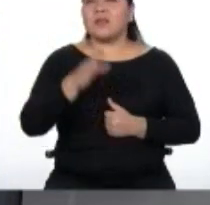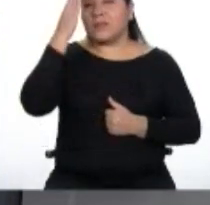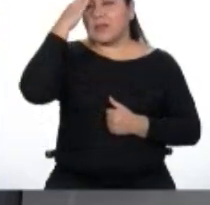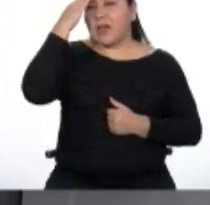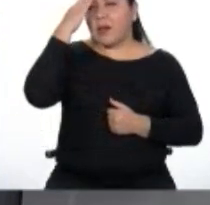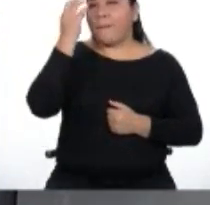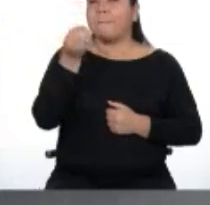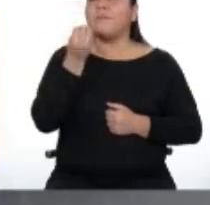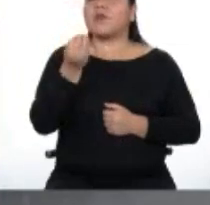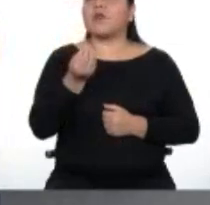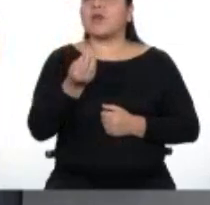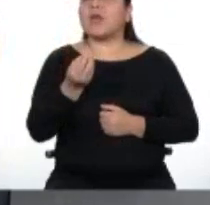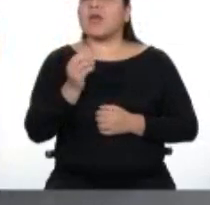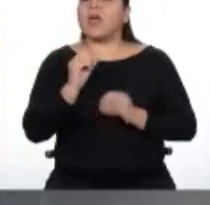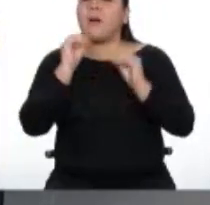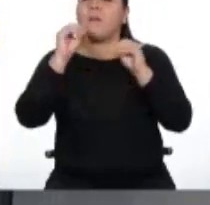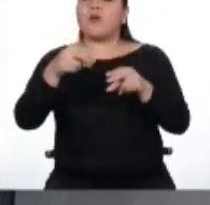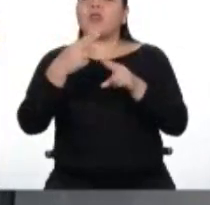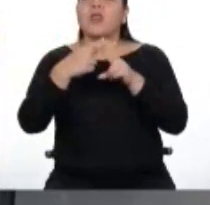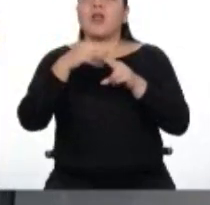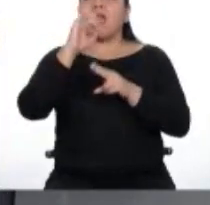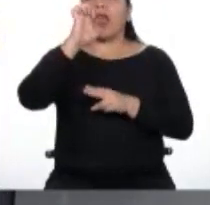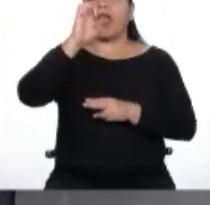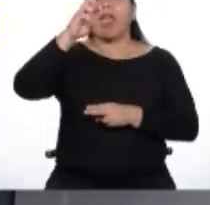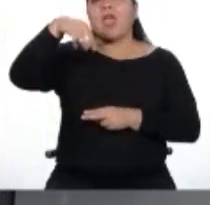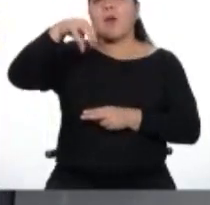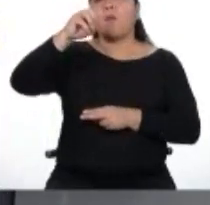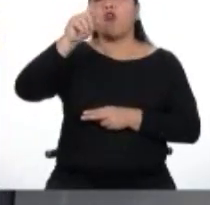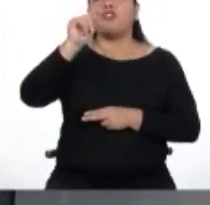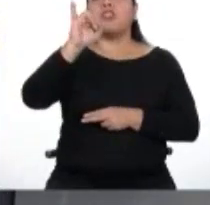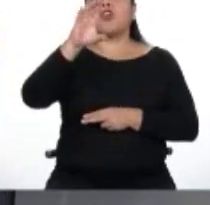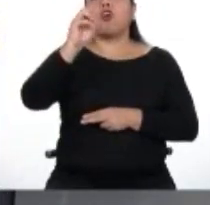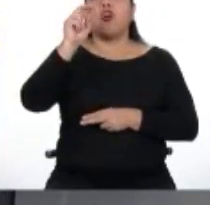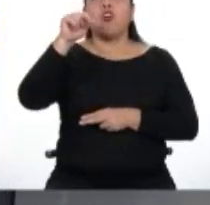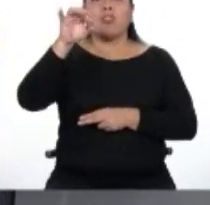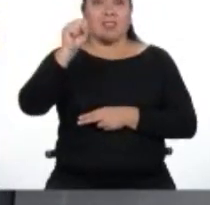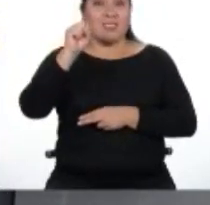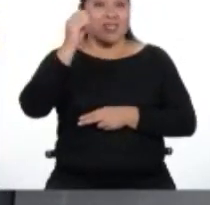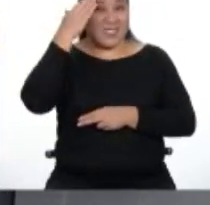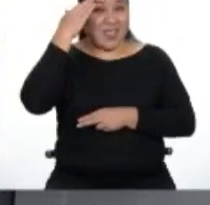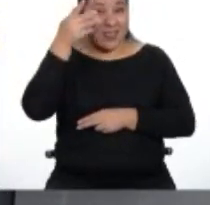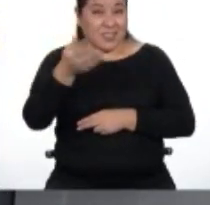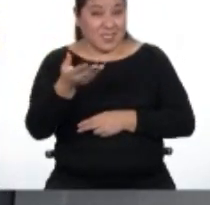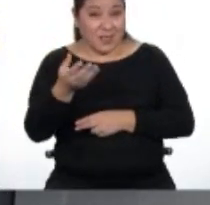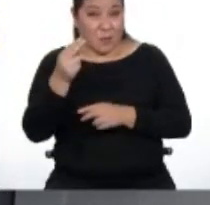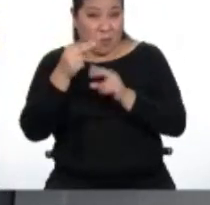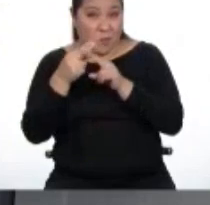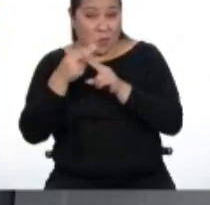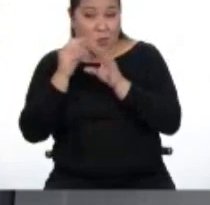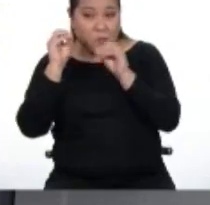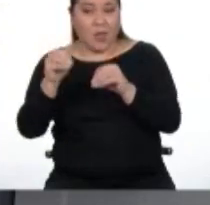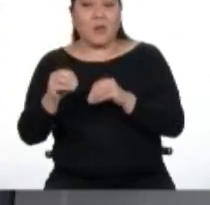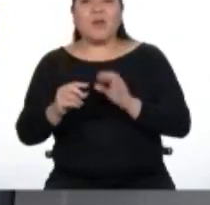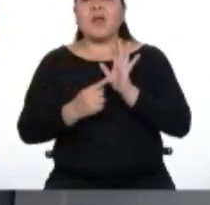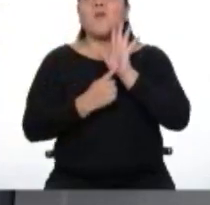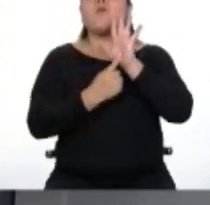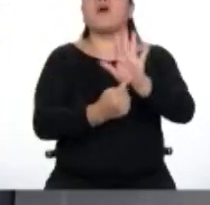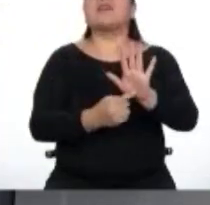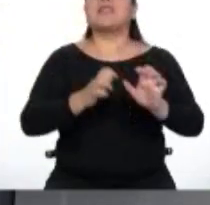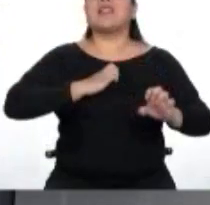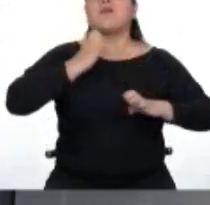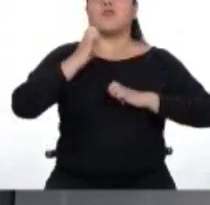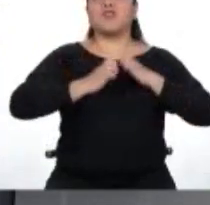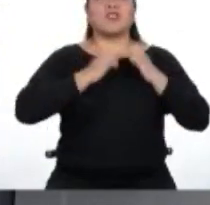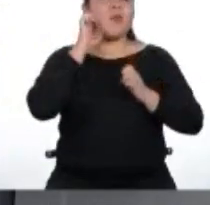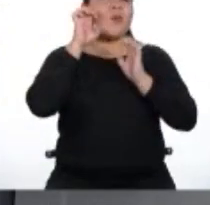emoticones? Pues porque expresan emociones. Por ejemplo, tengo aquí este emoticón.